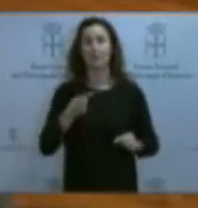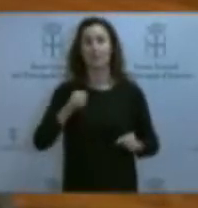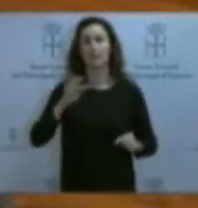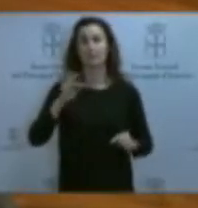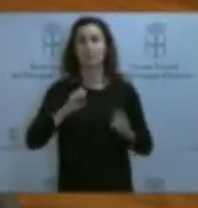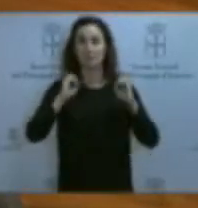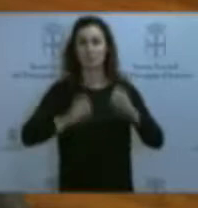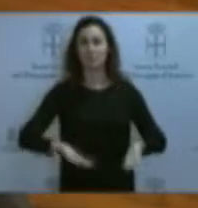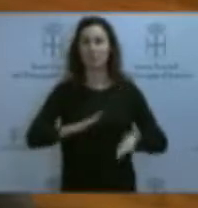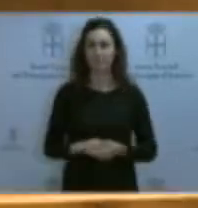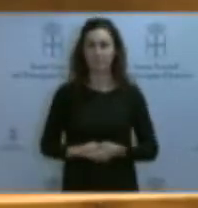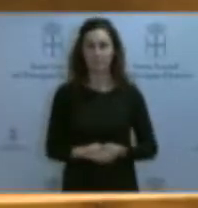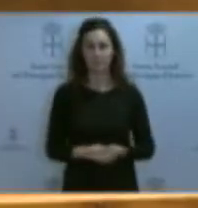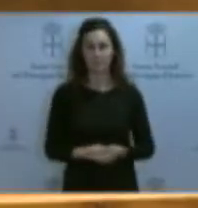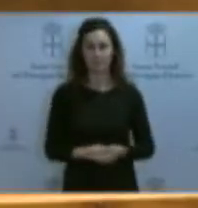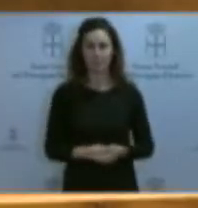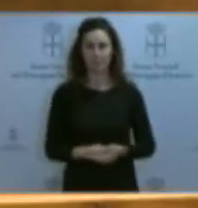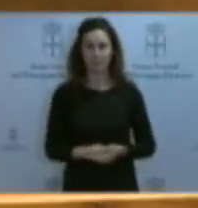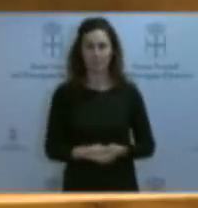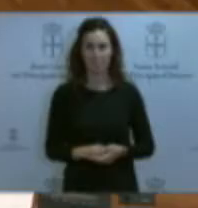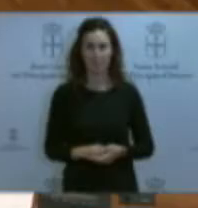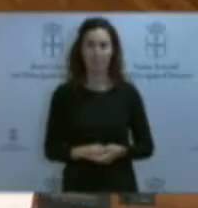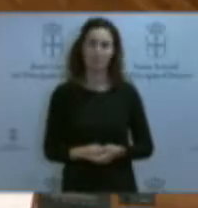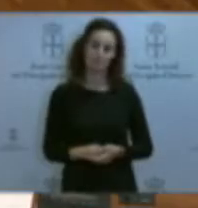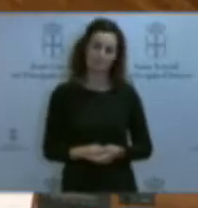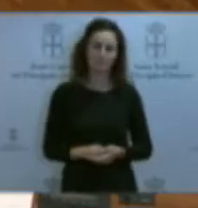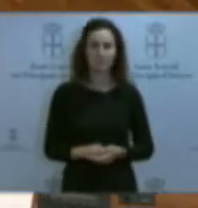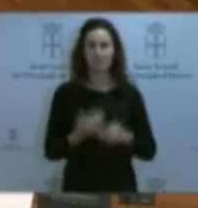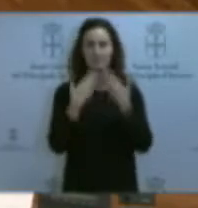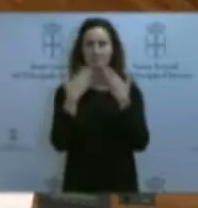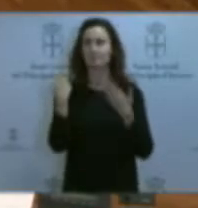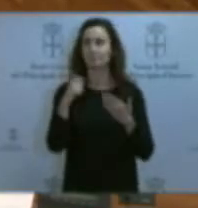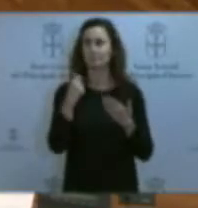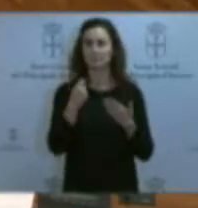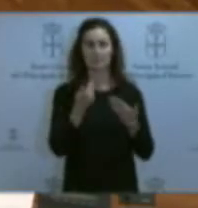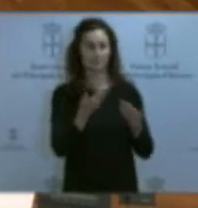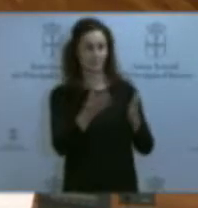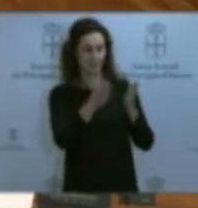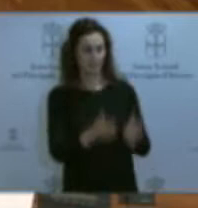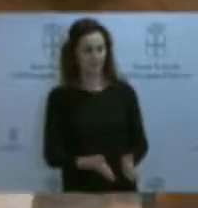el organigrama de la empresa? Gracias, presidente. Señoría,